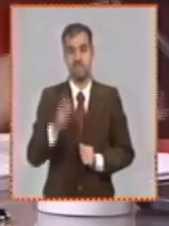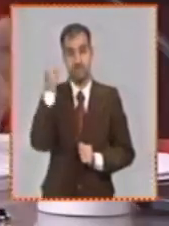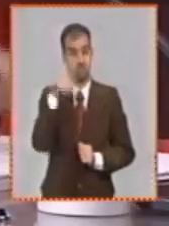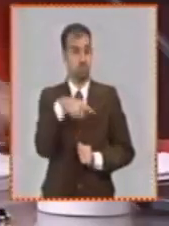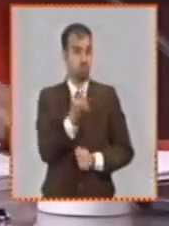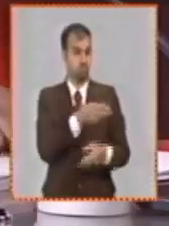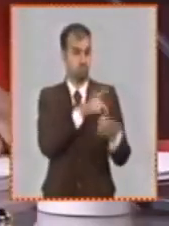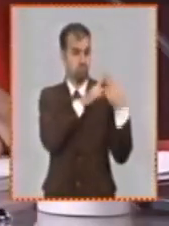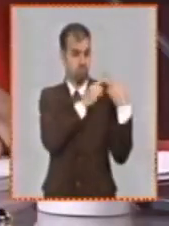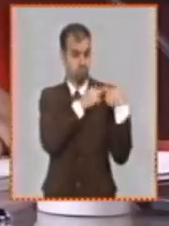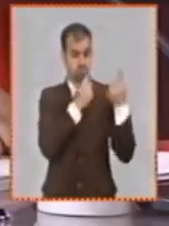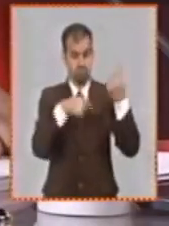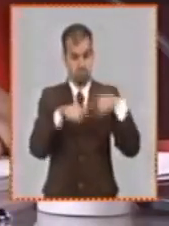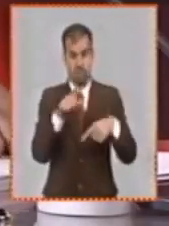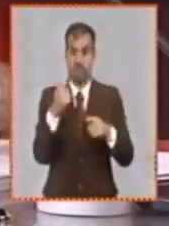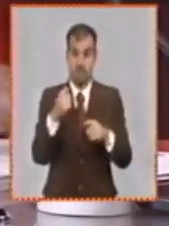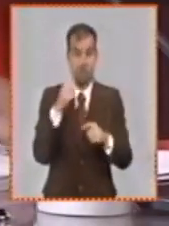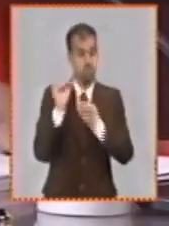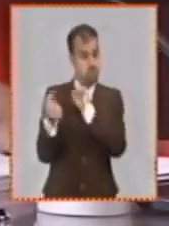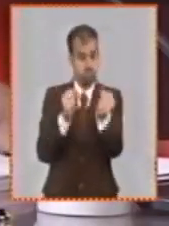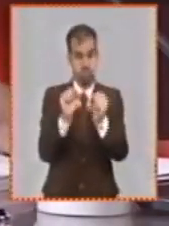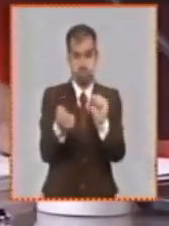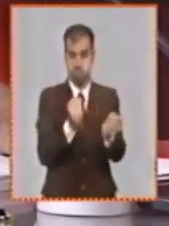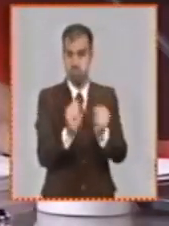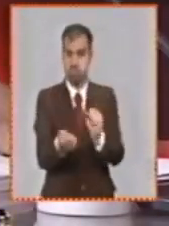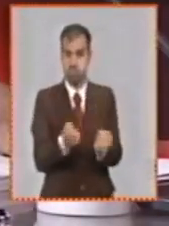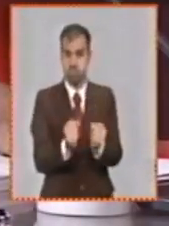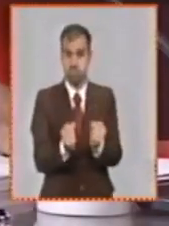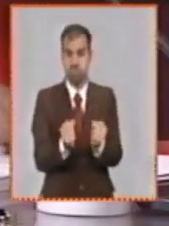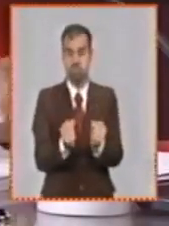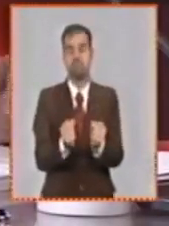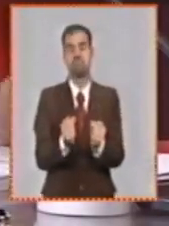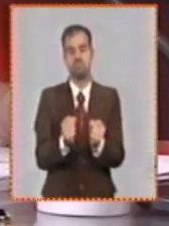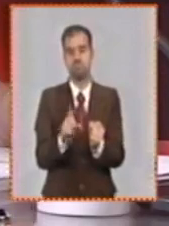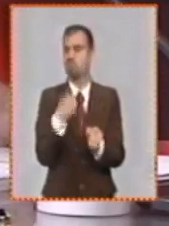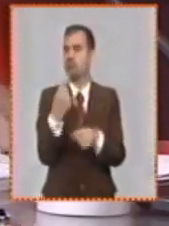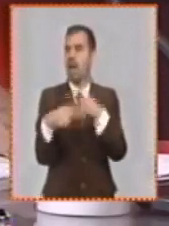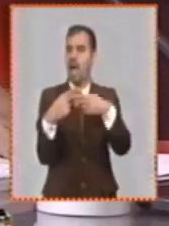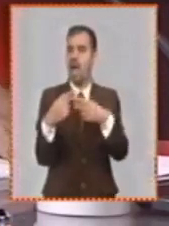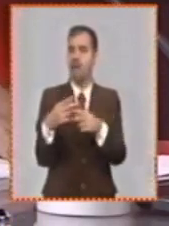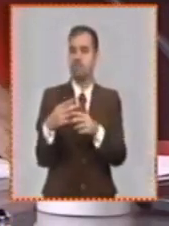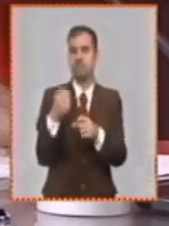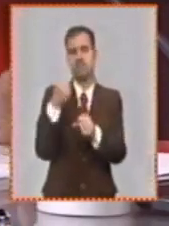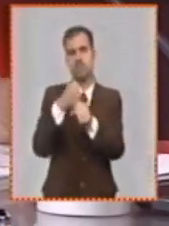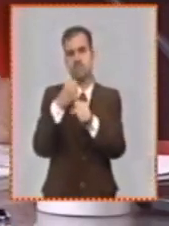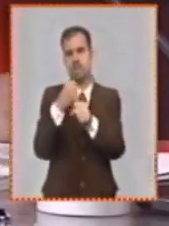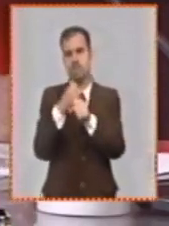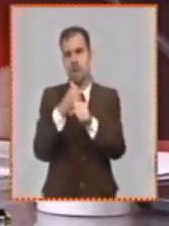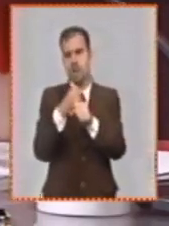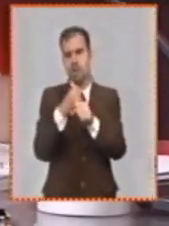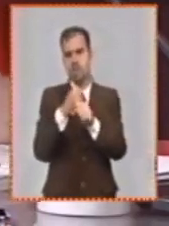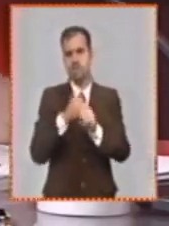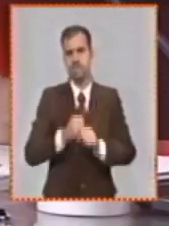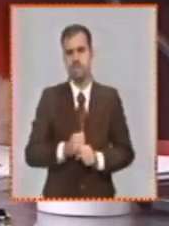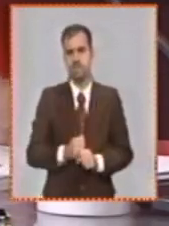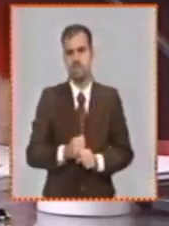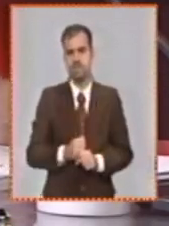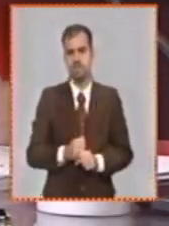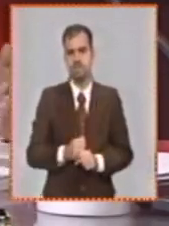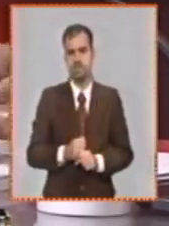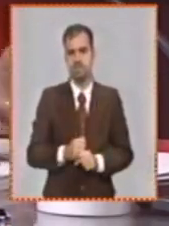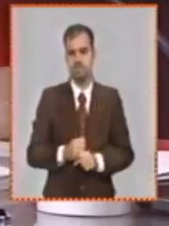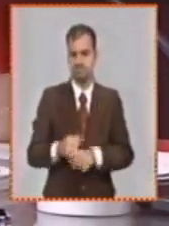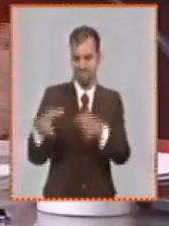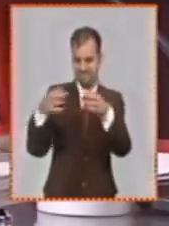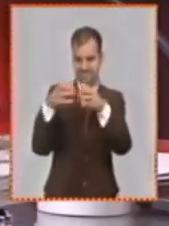de nuestra responsabilidad y nuestro actuar y para ello se ha diseñado también un grupo de trabajo como un grupo de